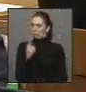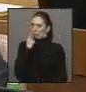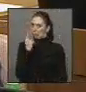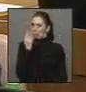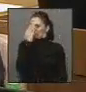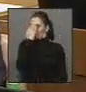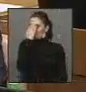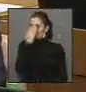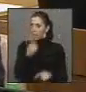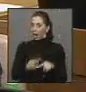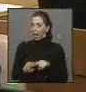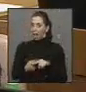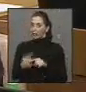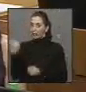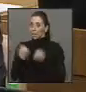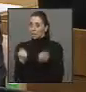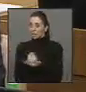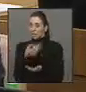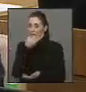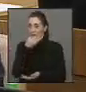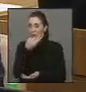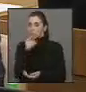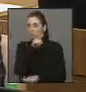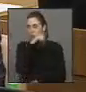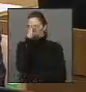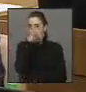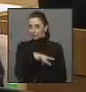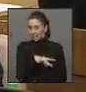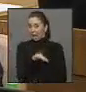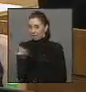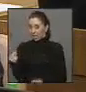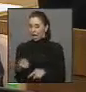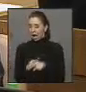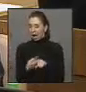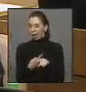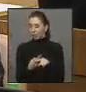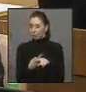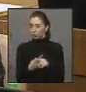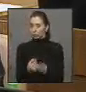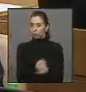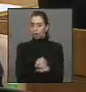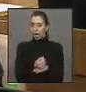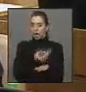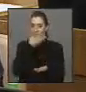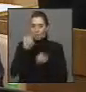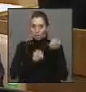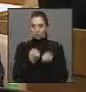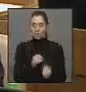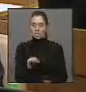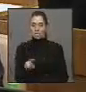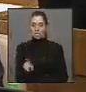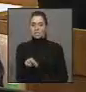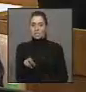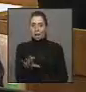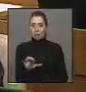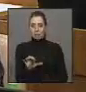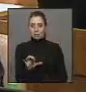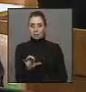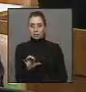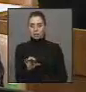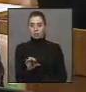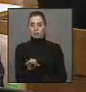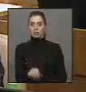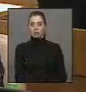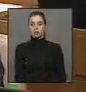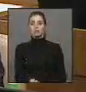los abusos de las farmacéuticas, todos los conocemos acá, ¿cómo han sido? Las farmacéuticas, la ISAPRE, todo lo que hay detrás.